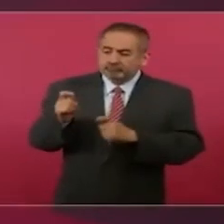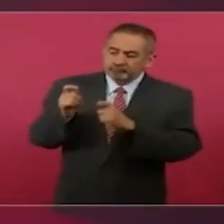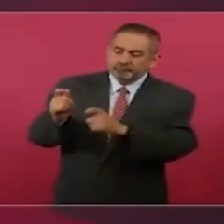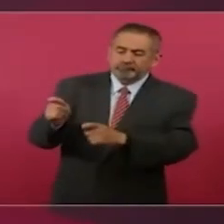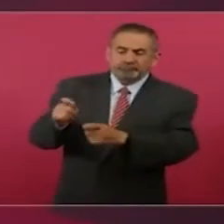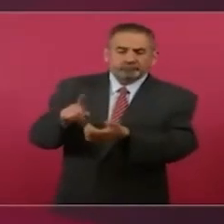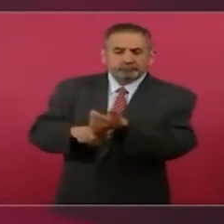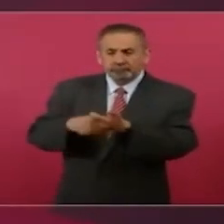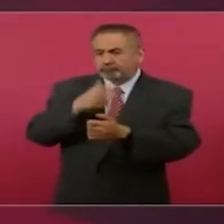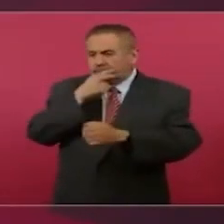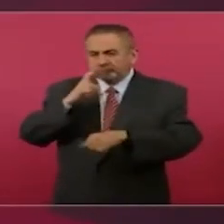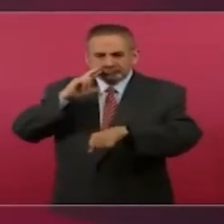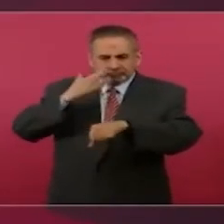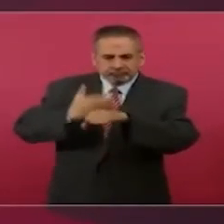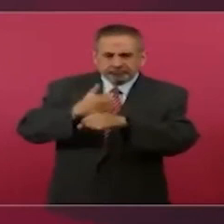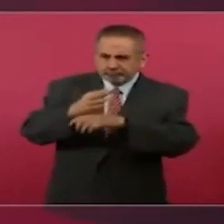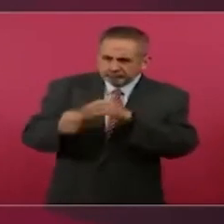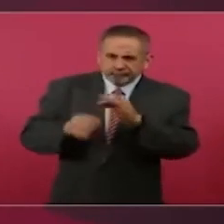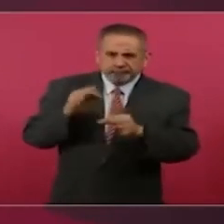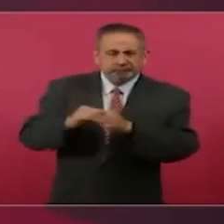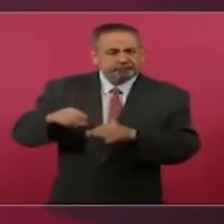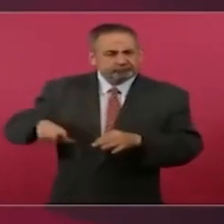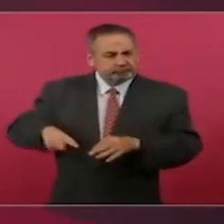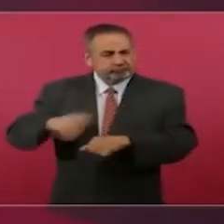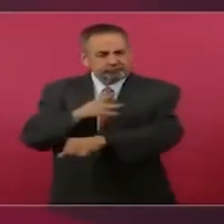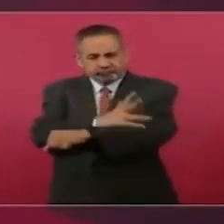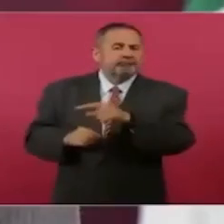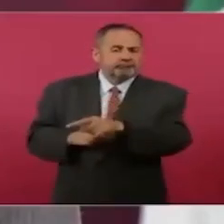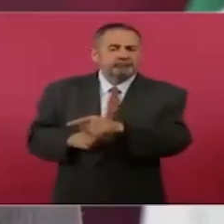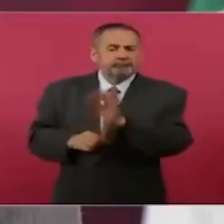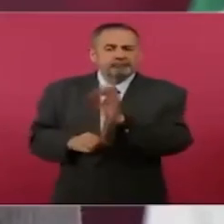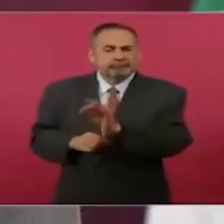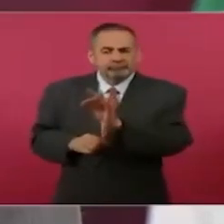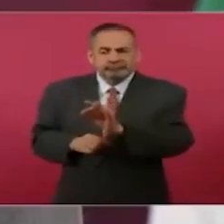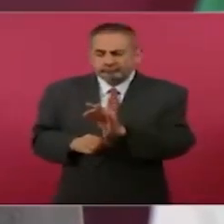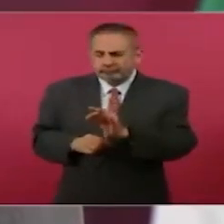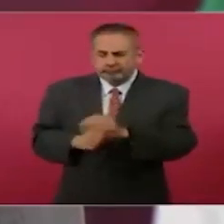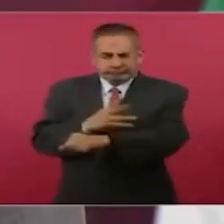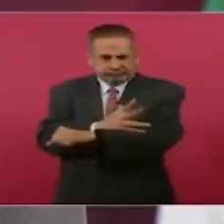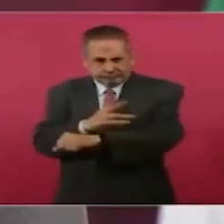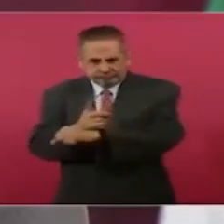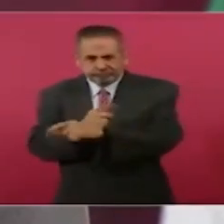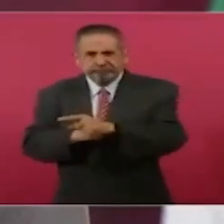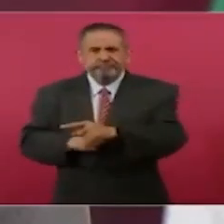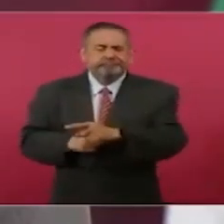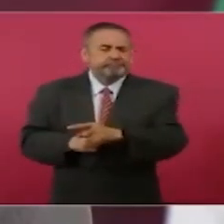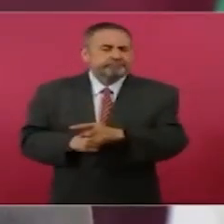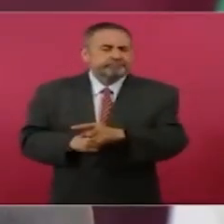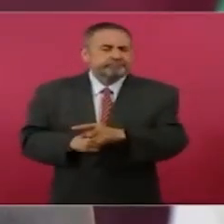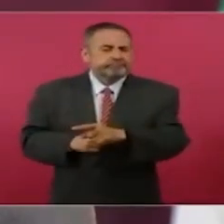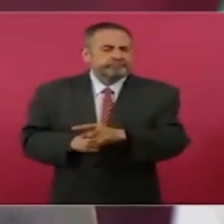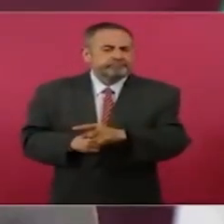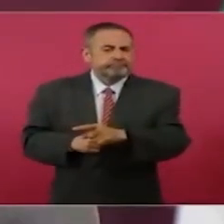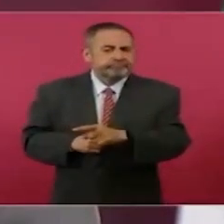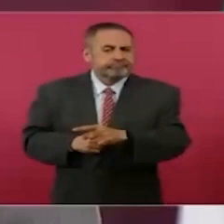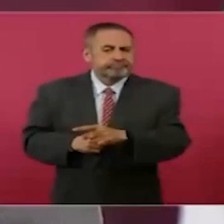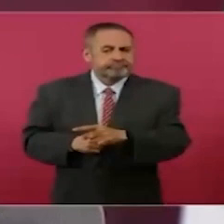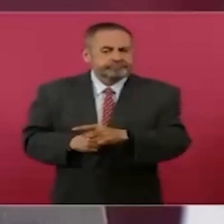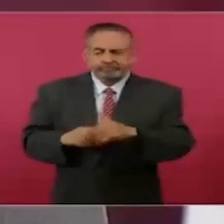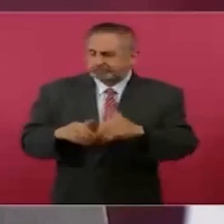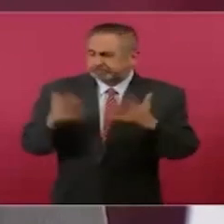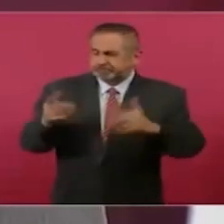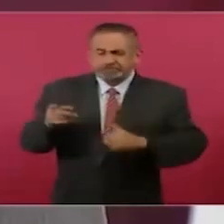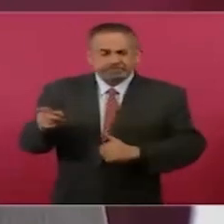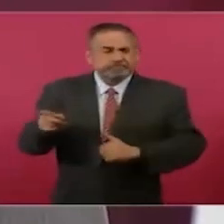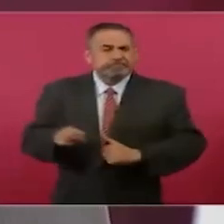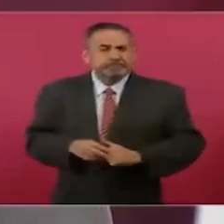íntegro en el gobierno, una gente honesta, limpia y desde luego